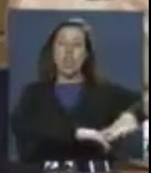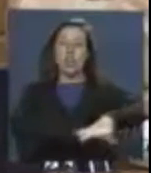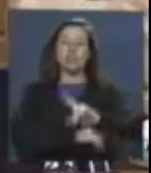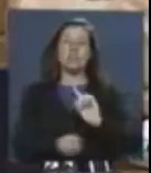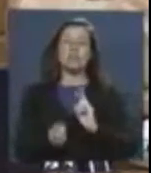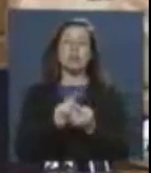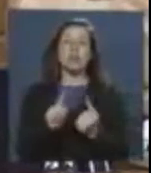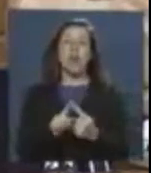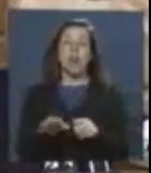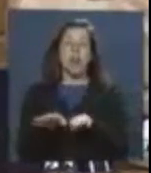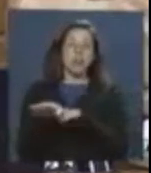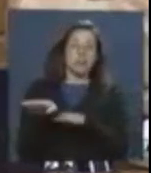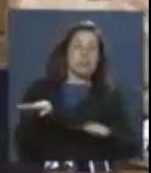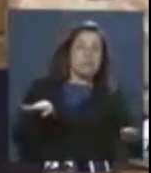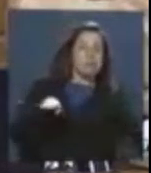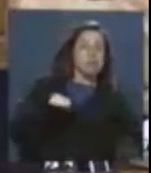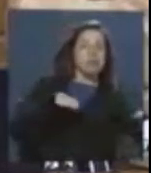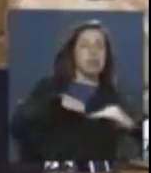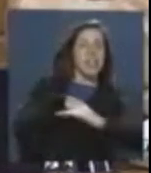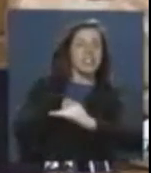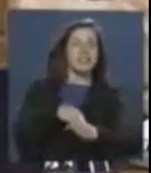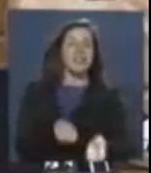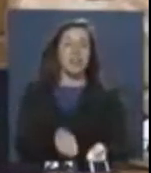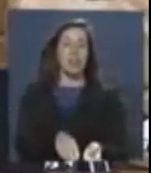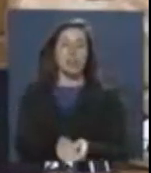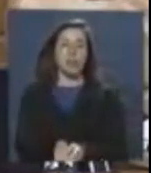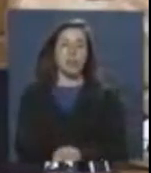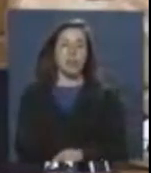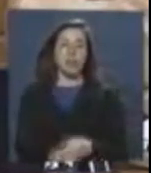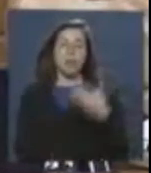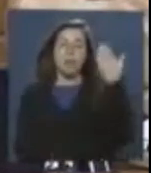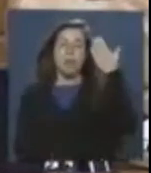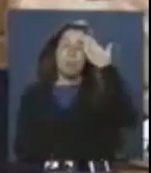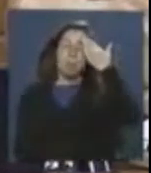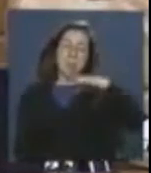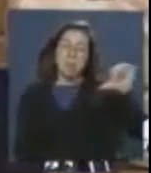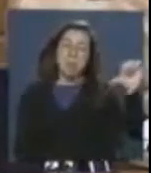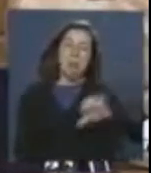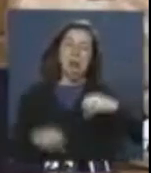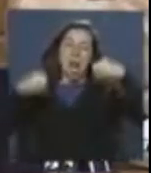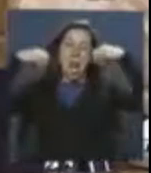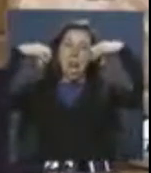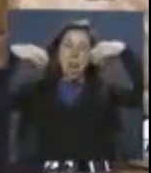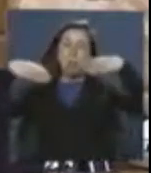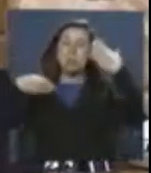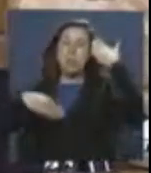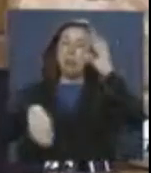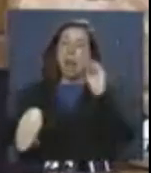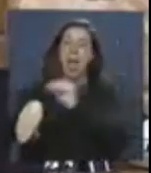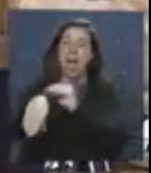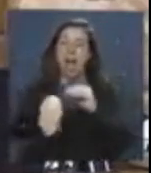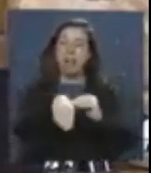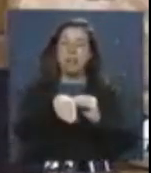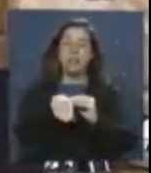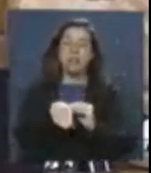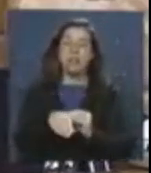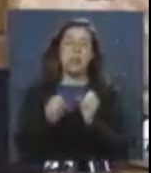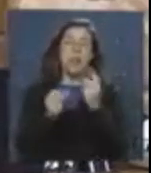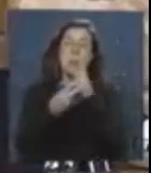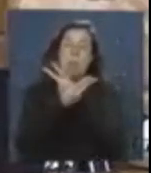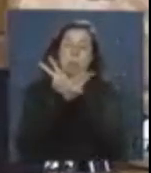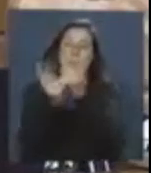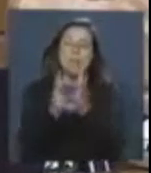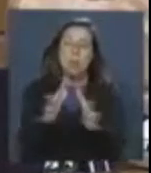ramal, en un desvío, que dicho sea de paso está mal iluminado, mal indicado, teniendo tanto que mostrar.